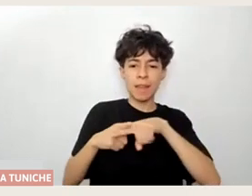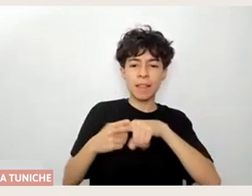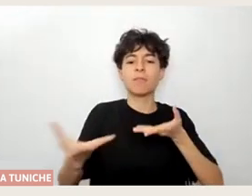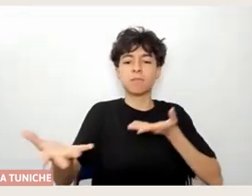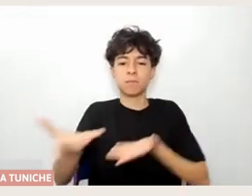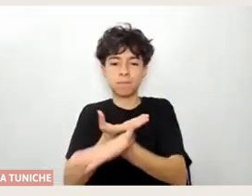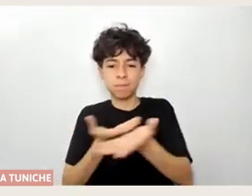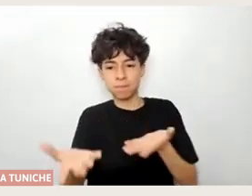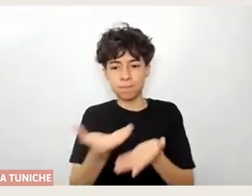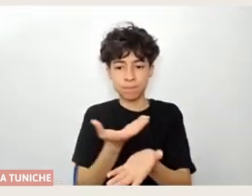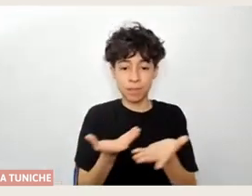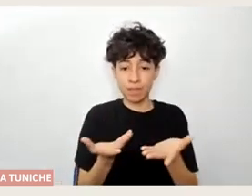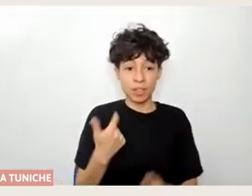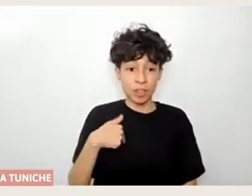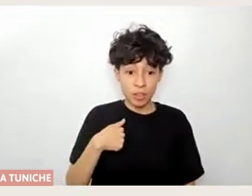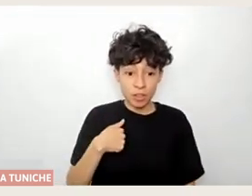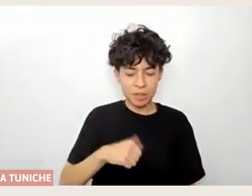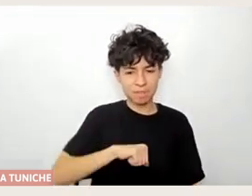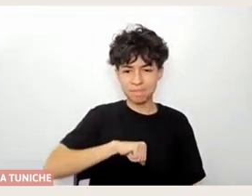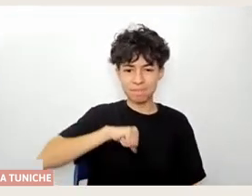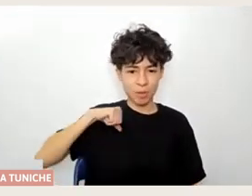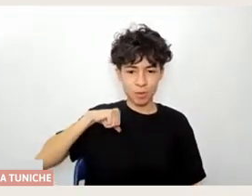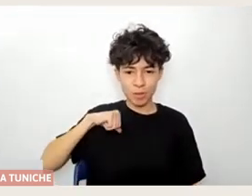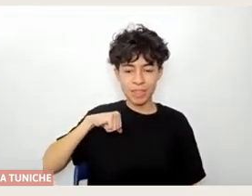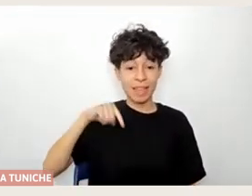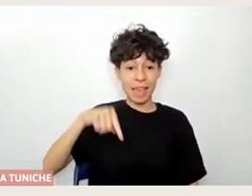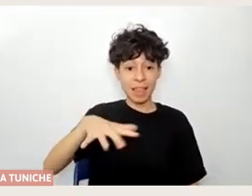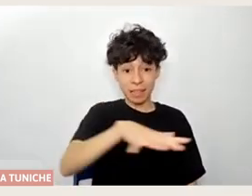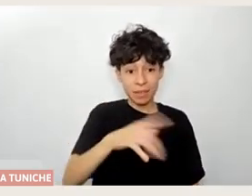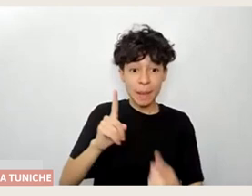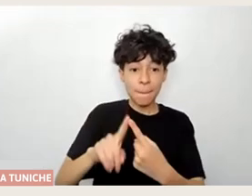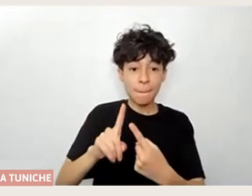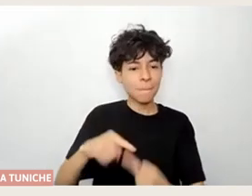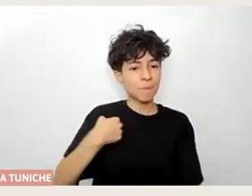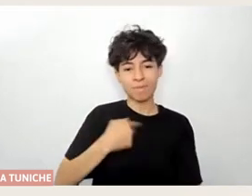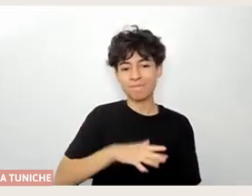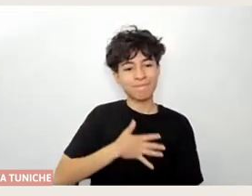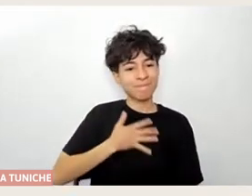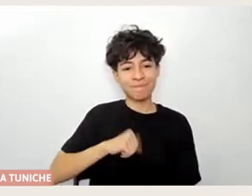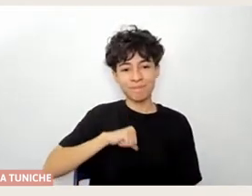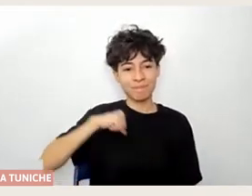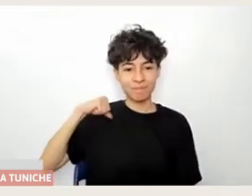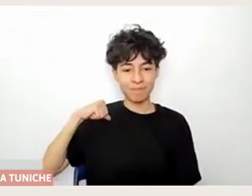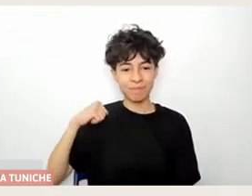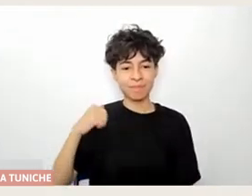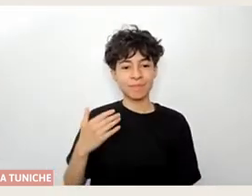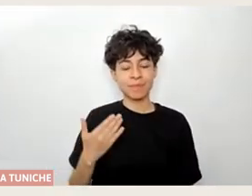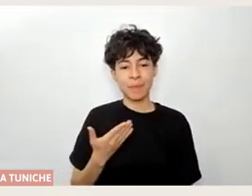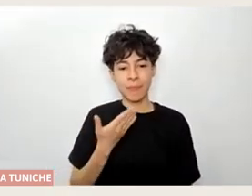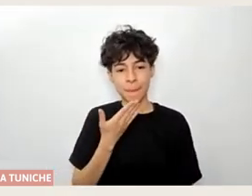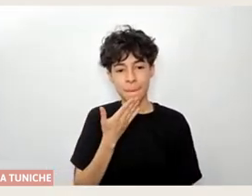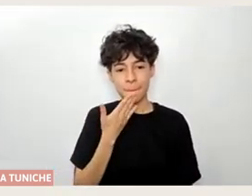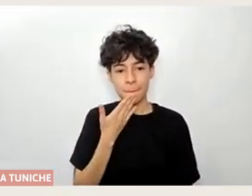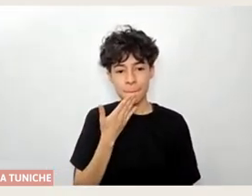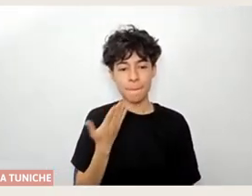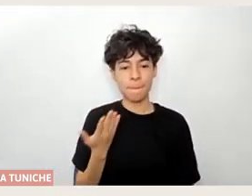orgullosa de de poder participar de este espacio y de que también ustedes participen de este espacio y que en conjunto podamos poner